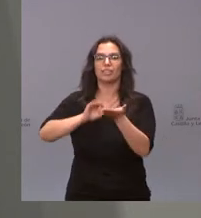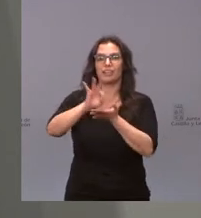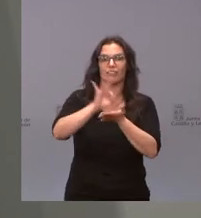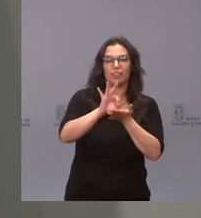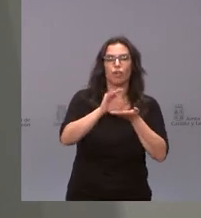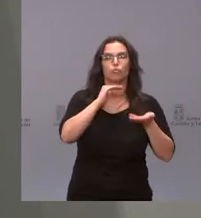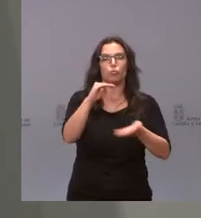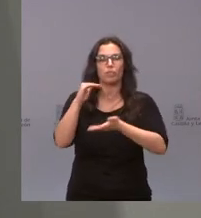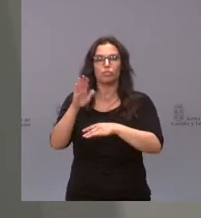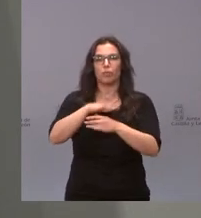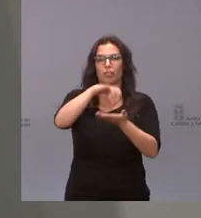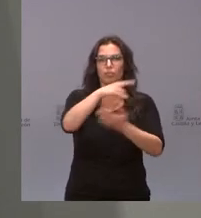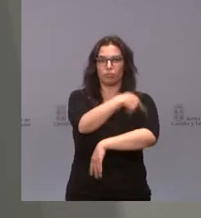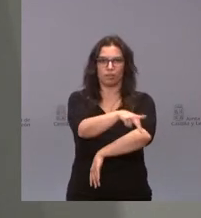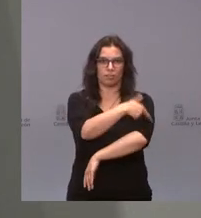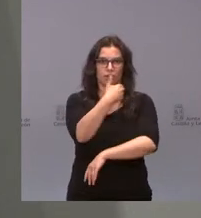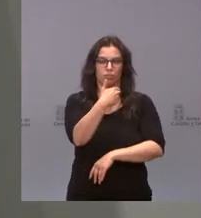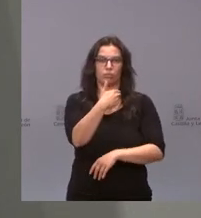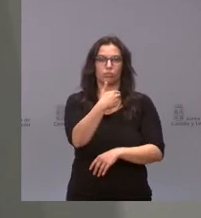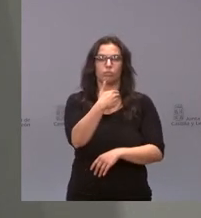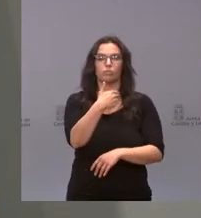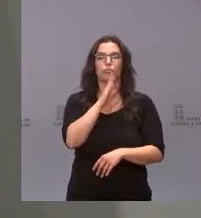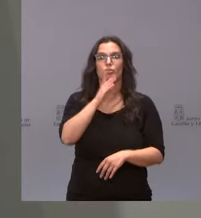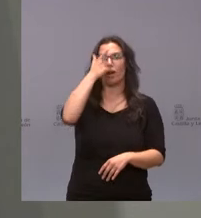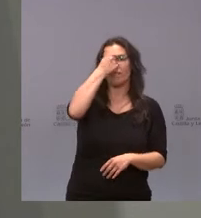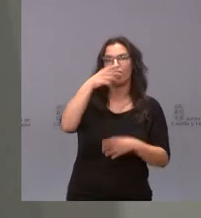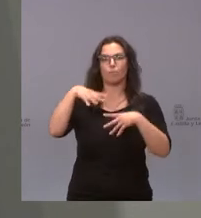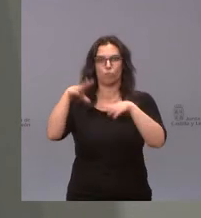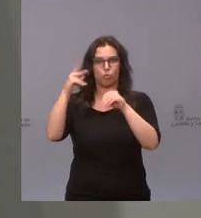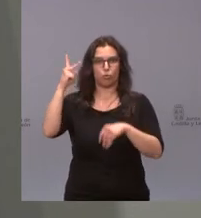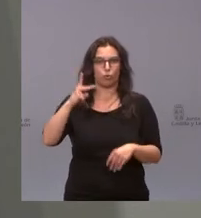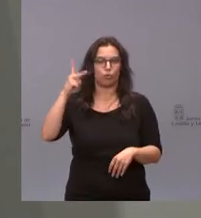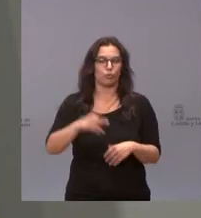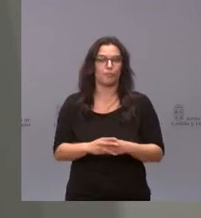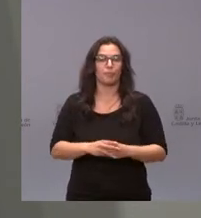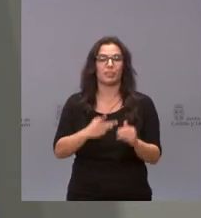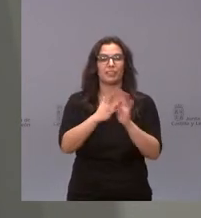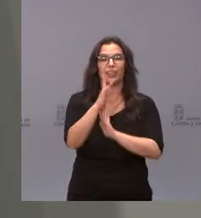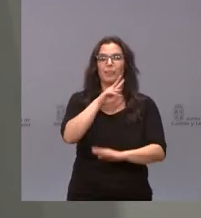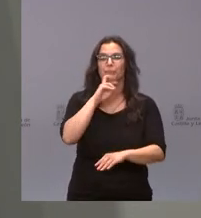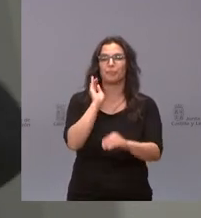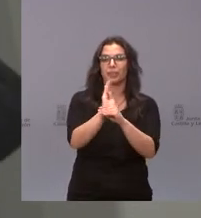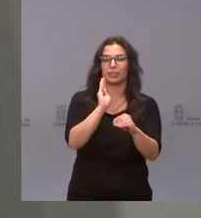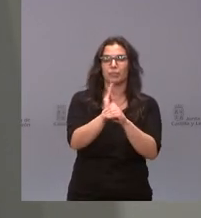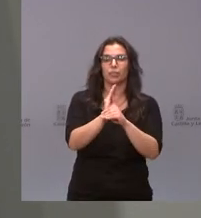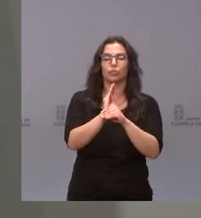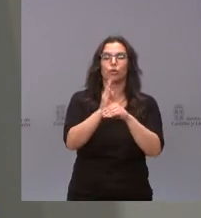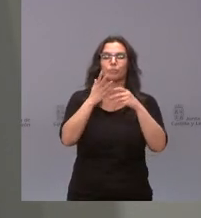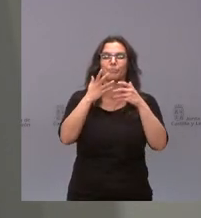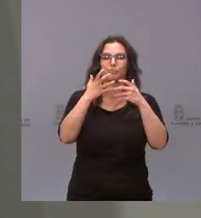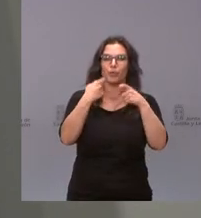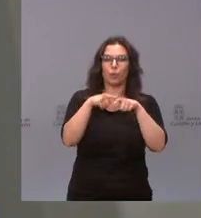centros sanitarios en Ávila y en Burgos. Se trata del mantenimiento de los equipos de diagnóstico por imagen,